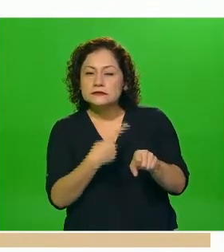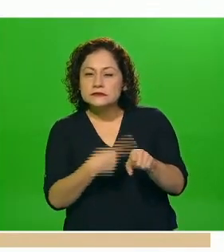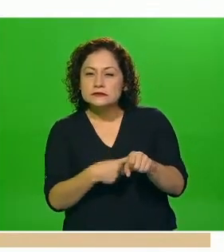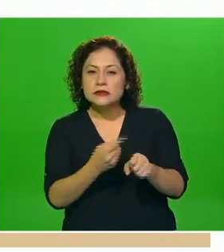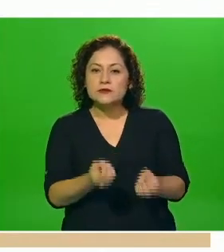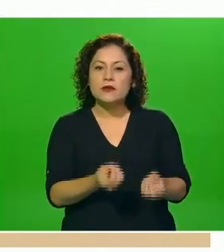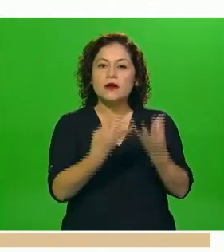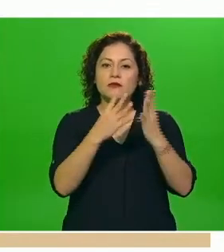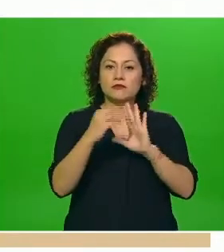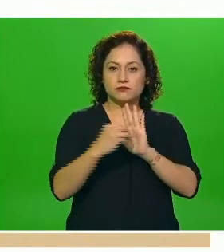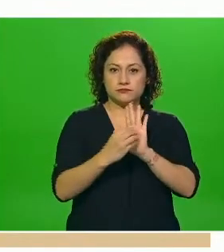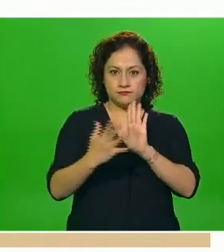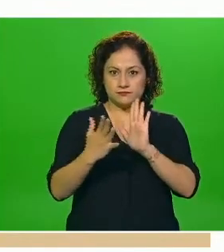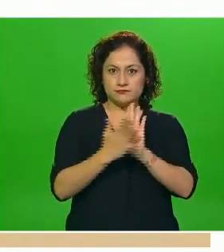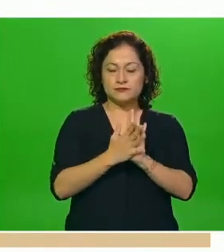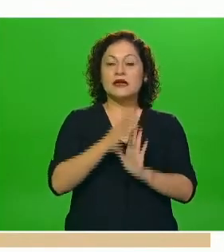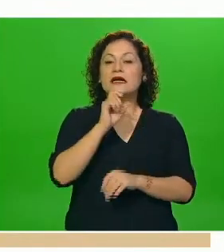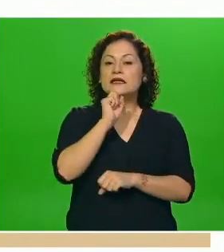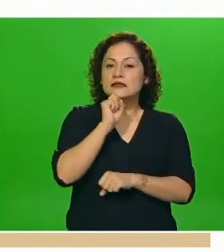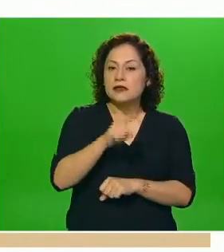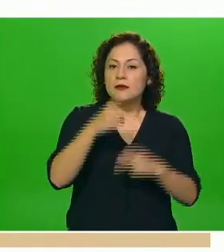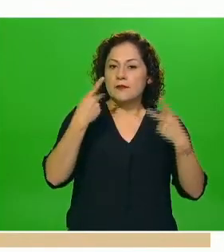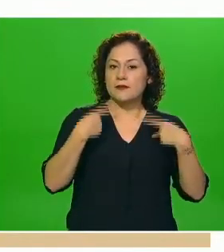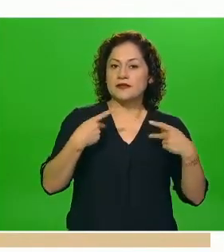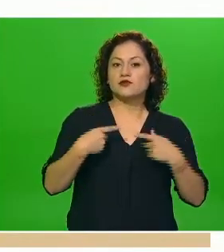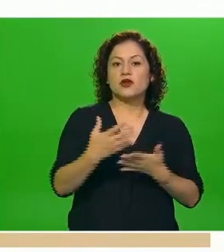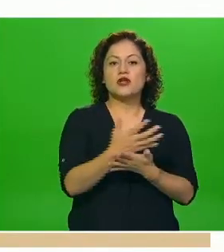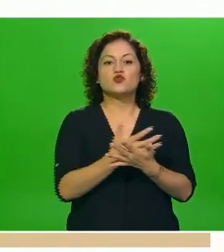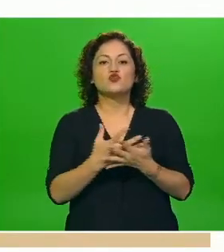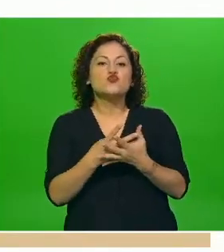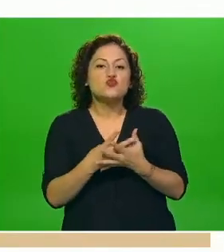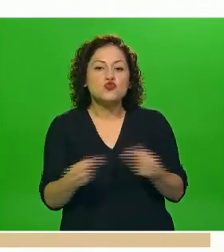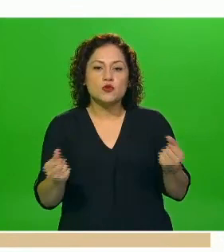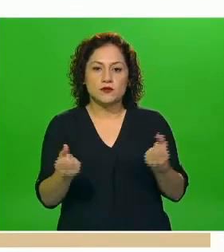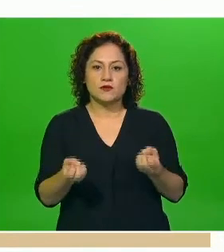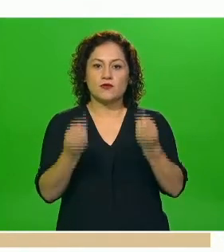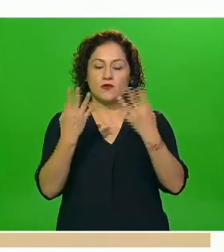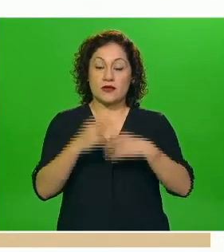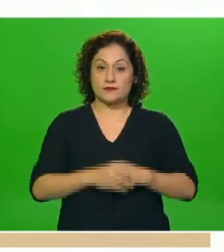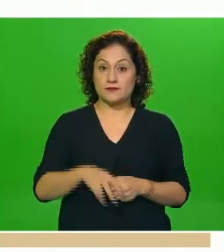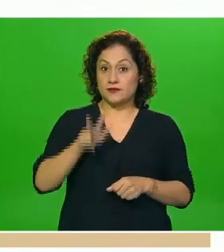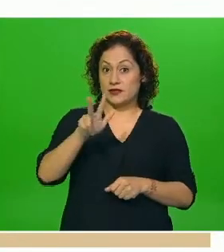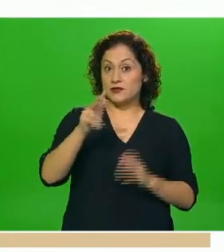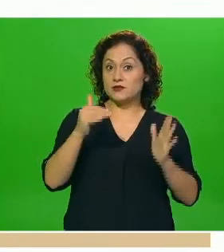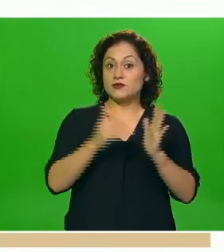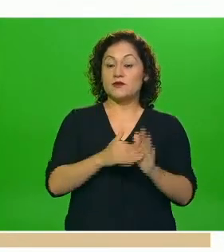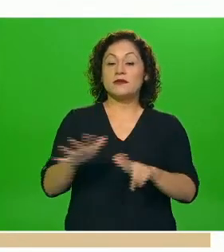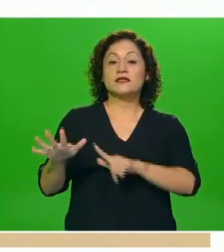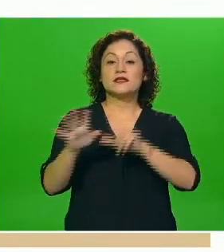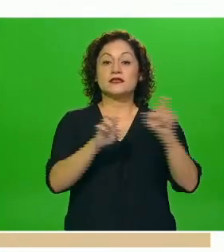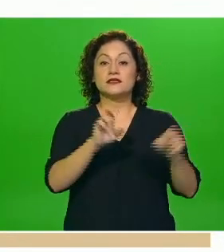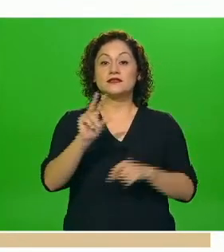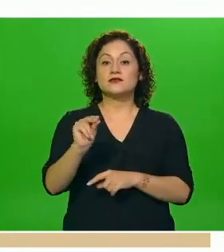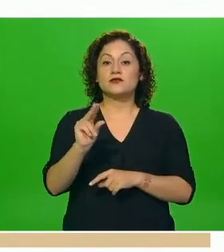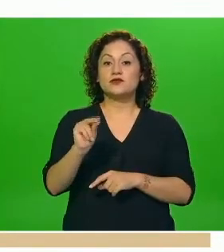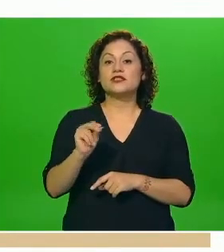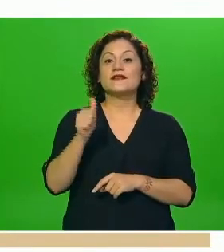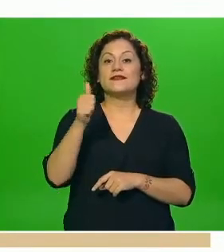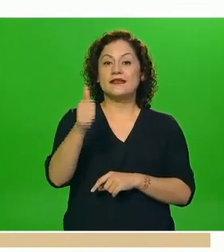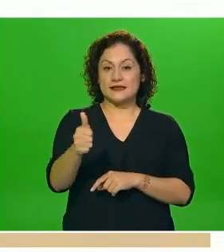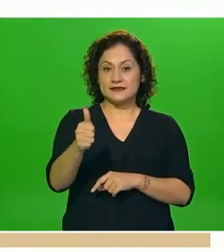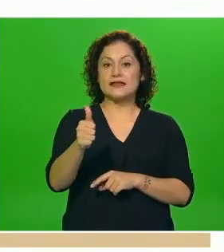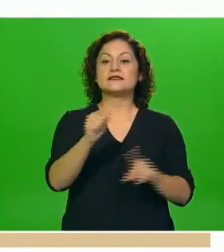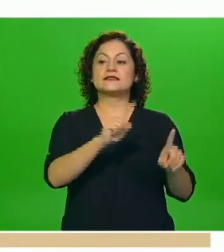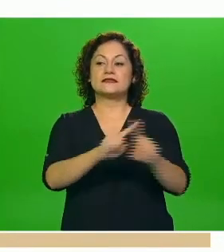las personas recuperadas para el día de hoy nosotros tenemos dieciocho mil setecientos ochenta y seis